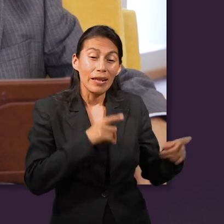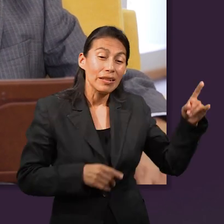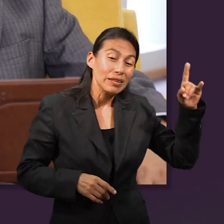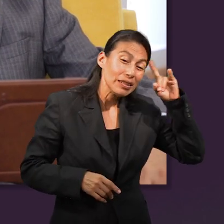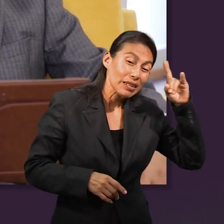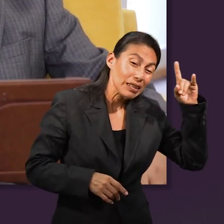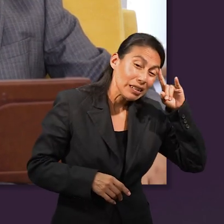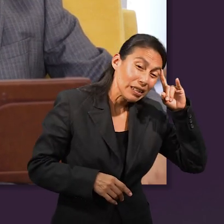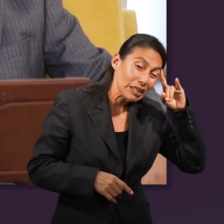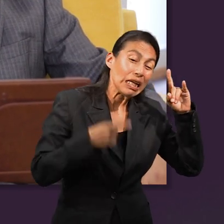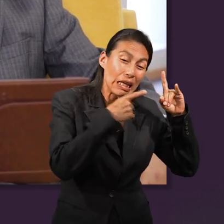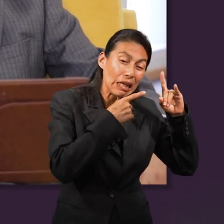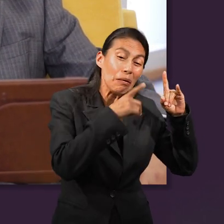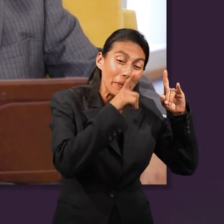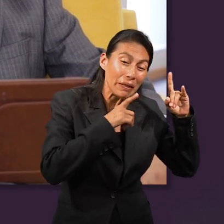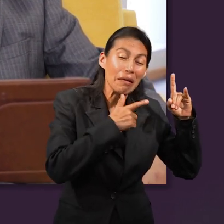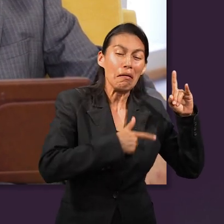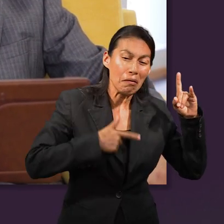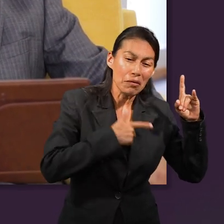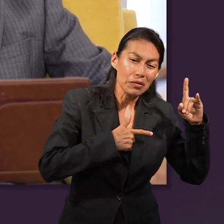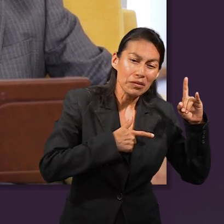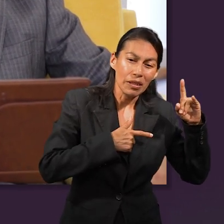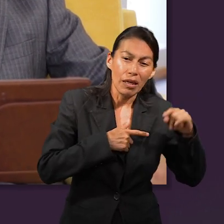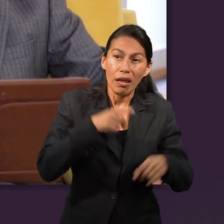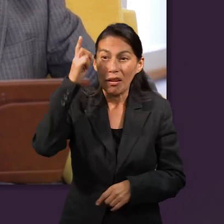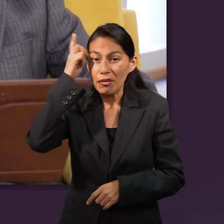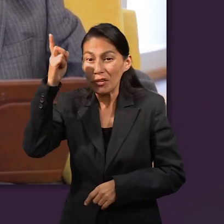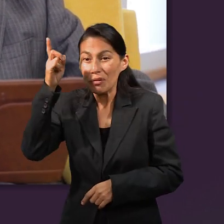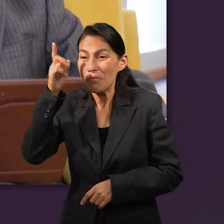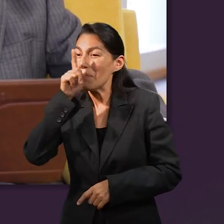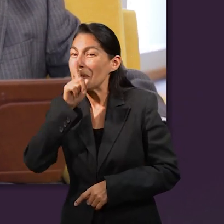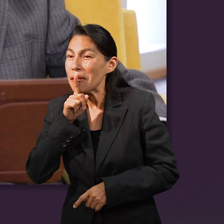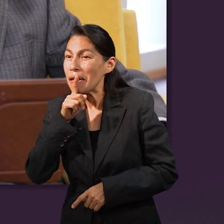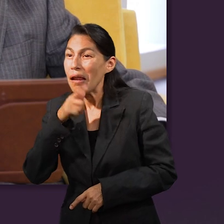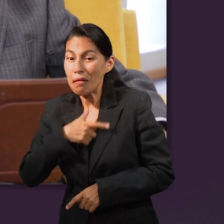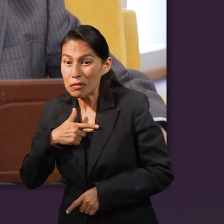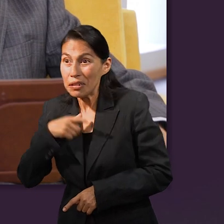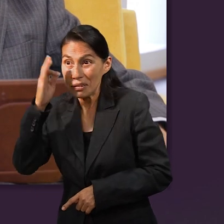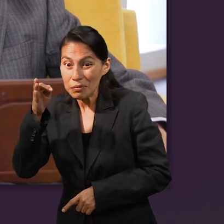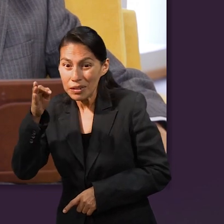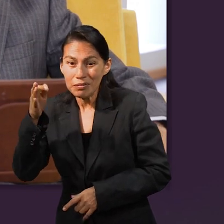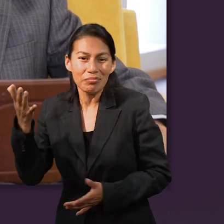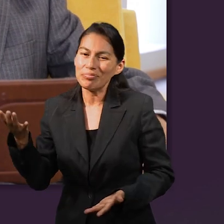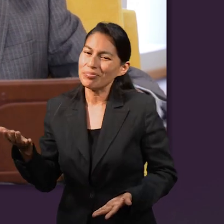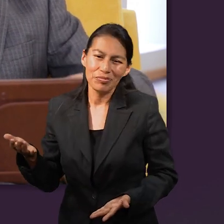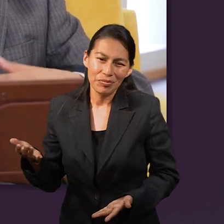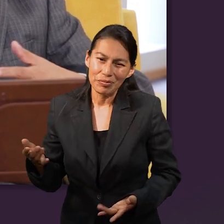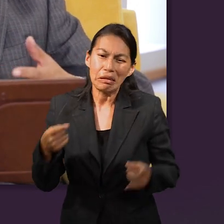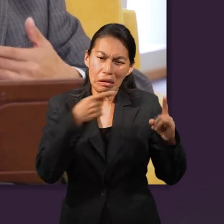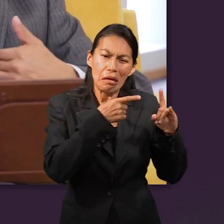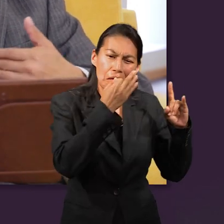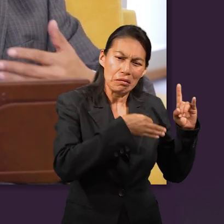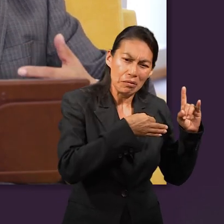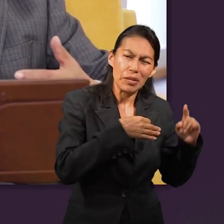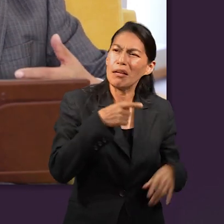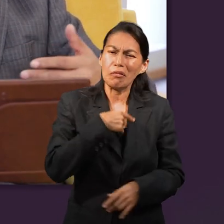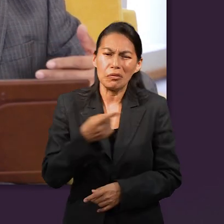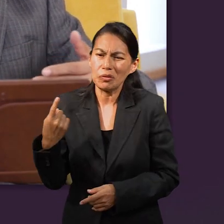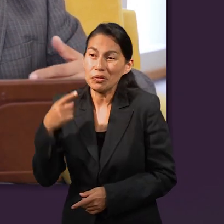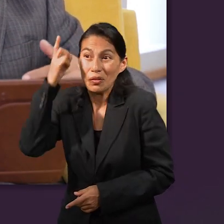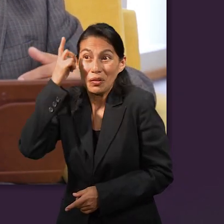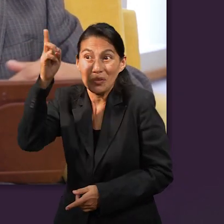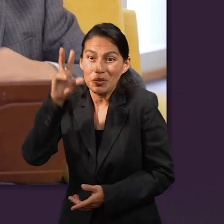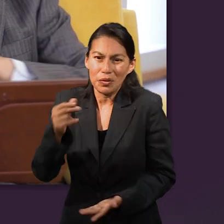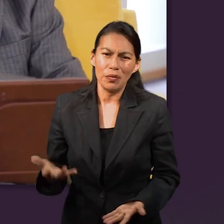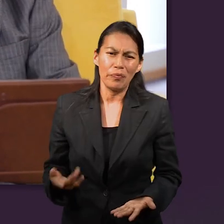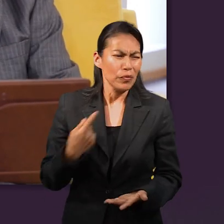En segundo lugar, nosotros tenemos que recordar que muchas de estas personas estaban conociendo a Dios. No conocían a Dios como nosotros lo conocemos.